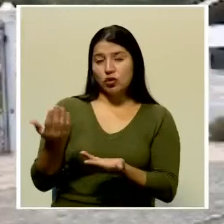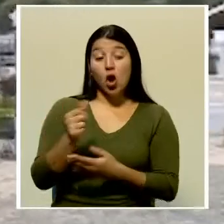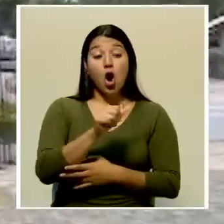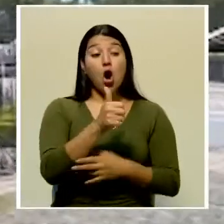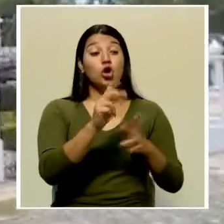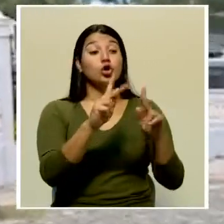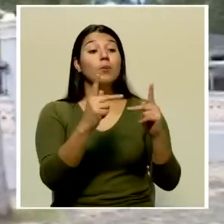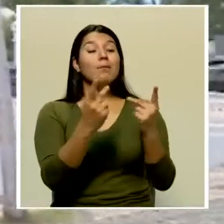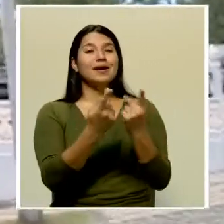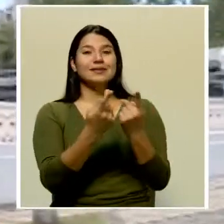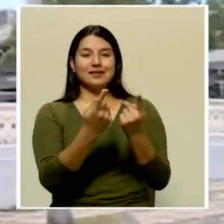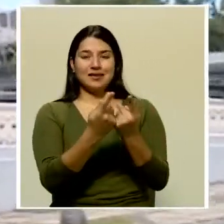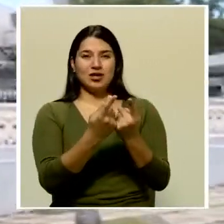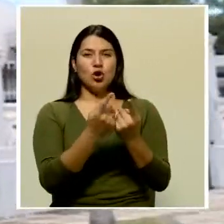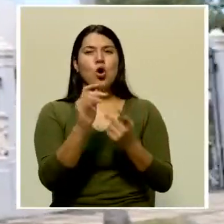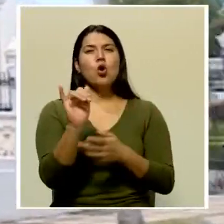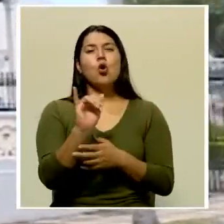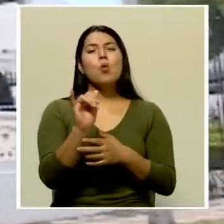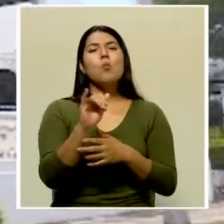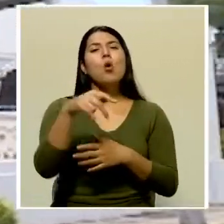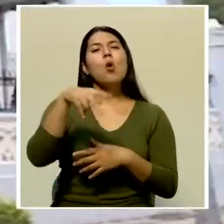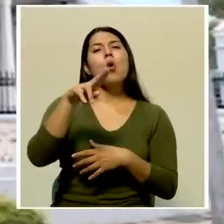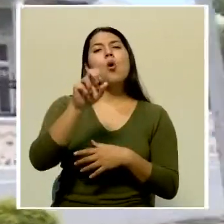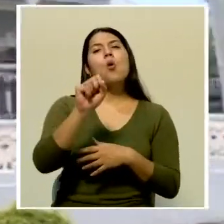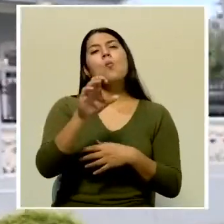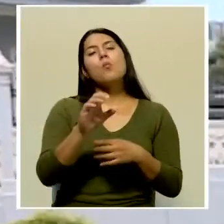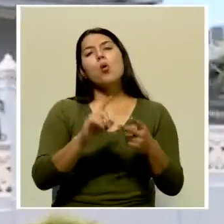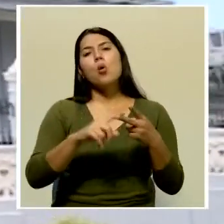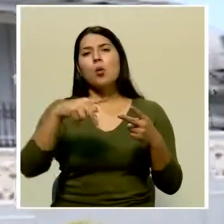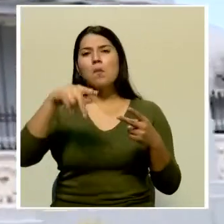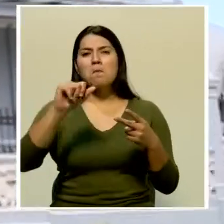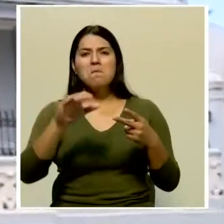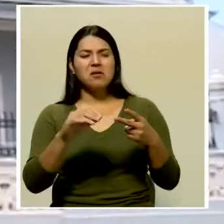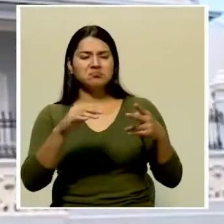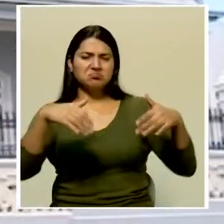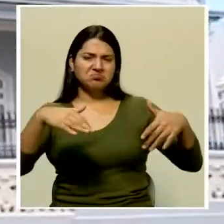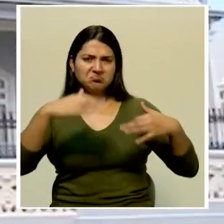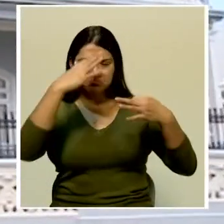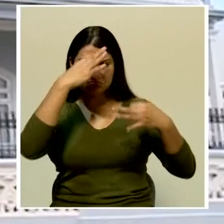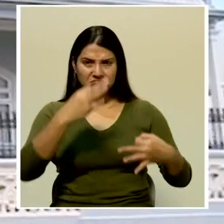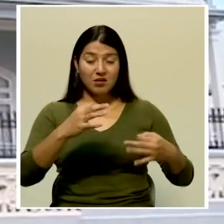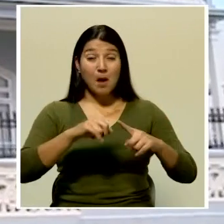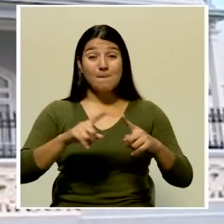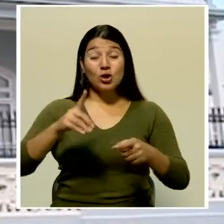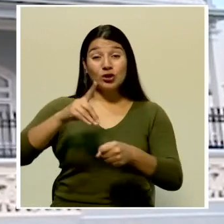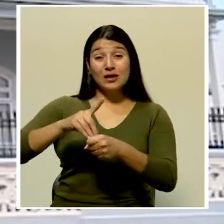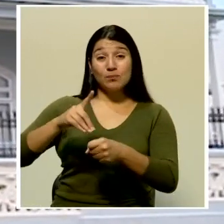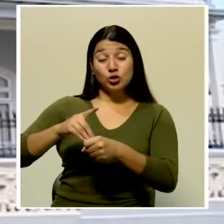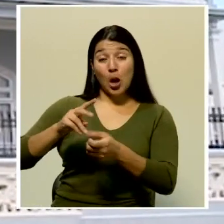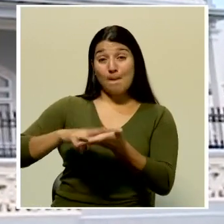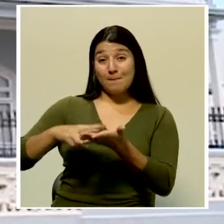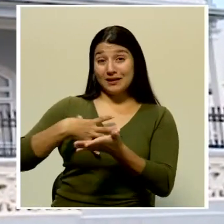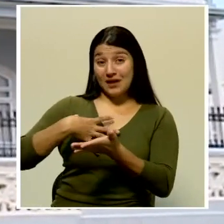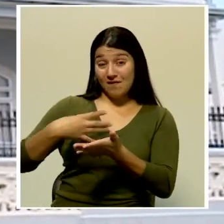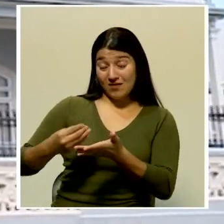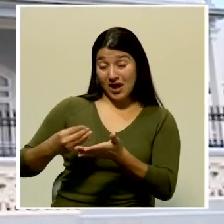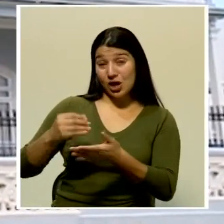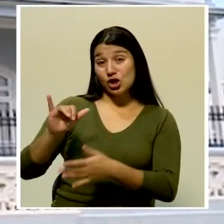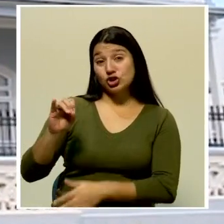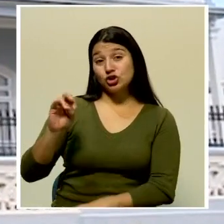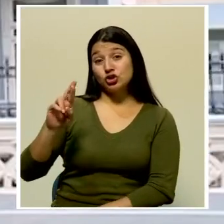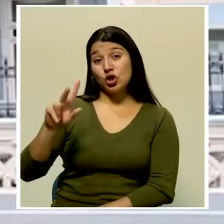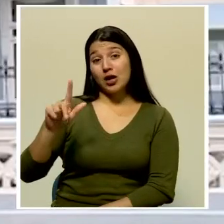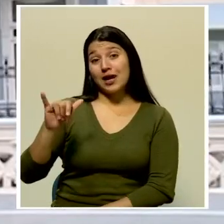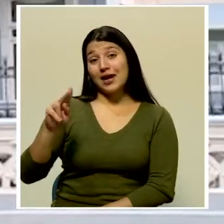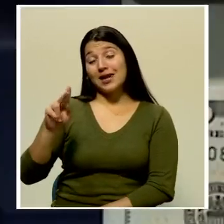Nacional y la Unidad Social Cristiana no han tomado una decisión en bloque. Sin embargo, la diputada del PLN, Jolén Inleón, y el diputado del PUSC,